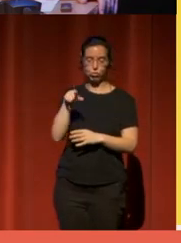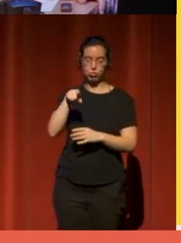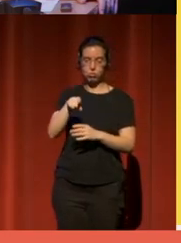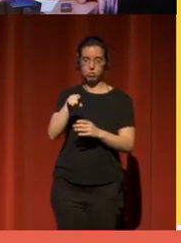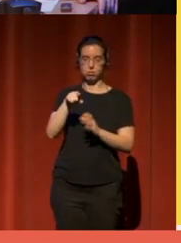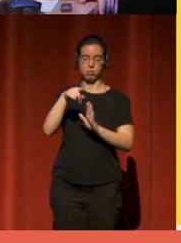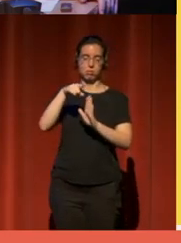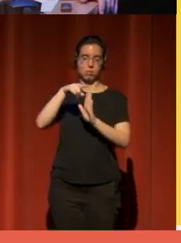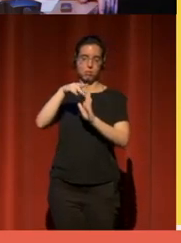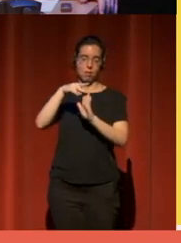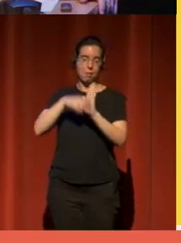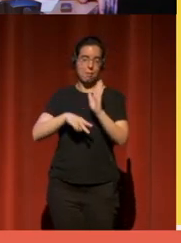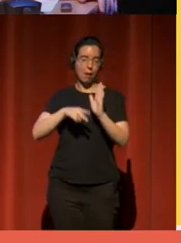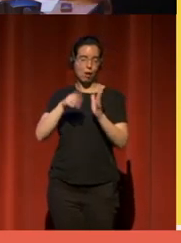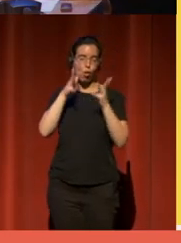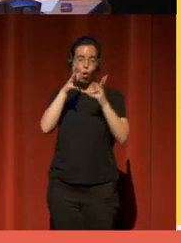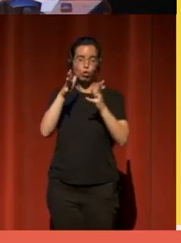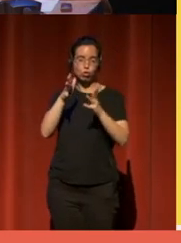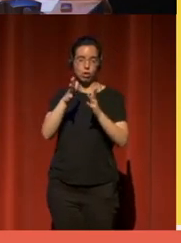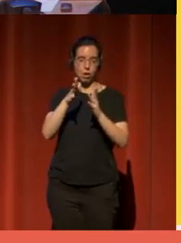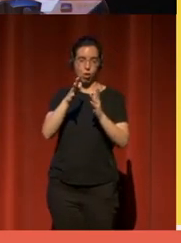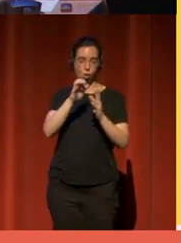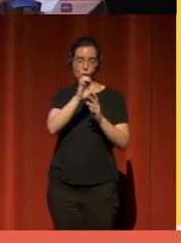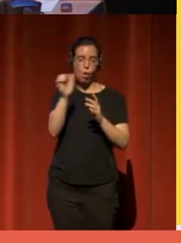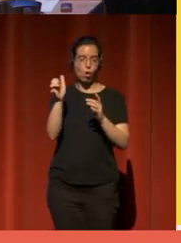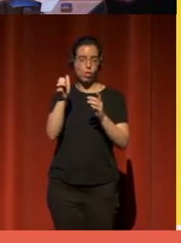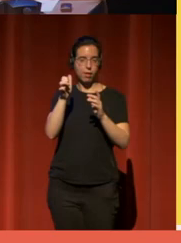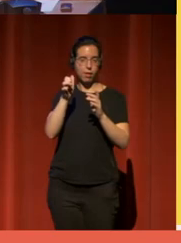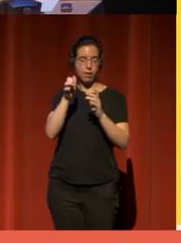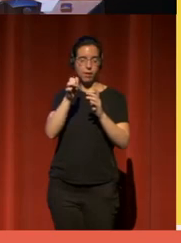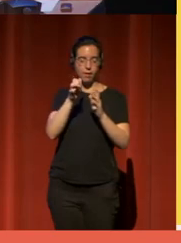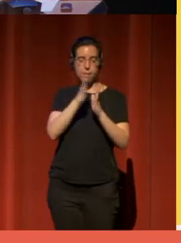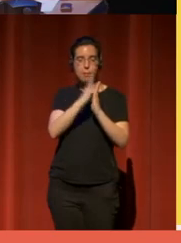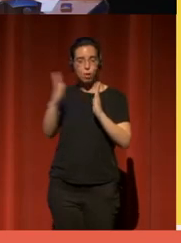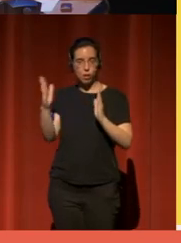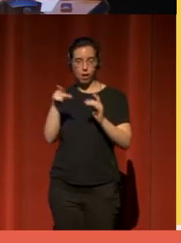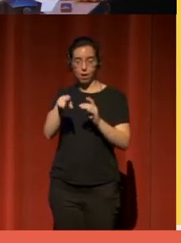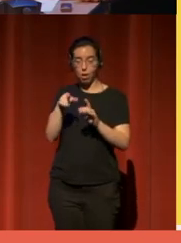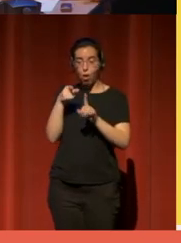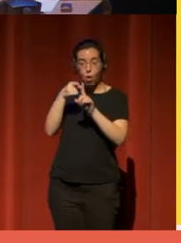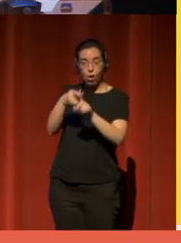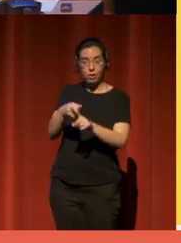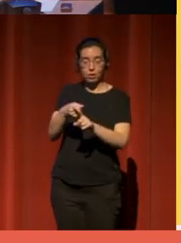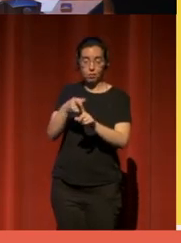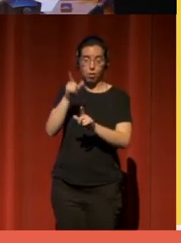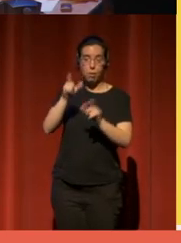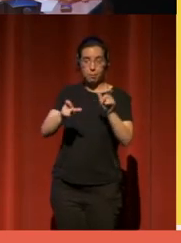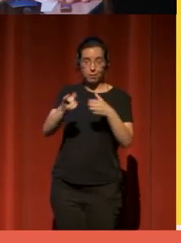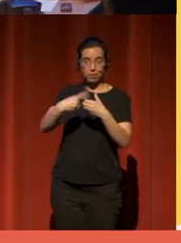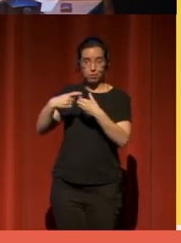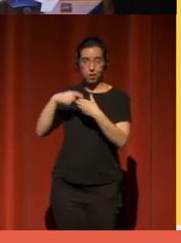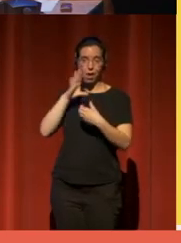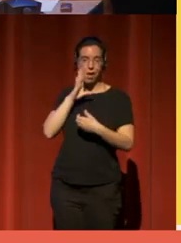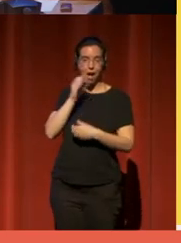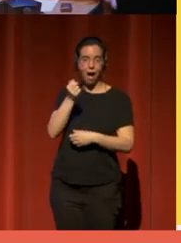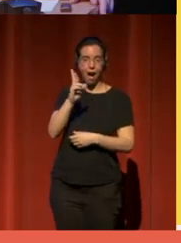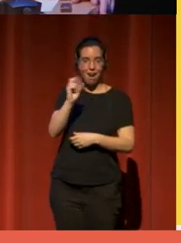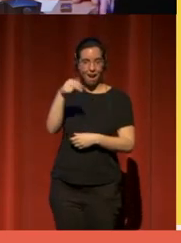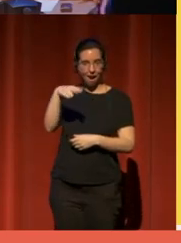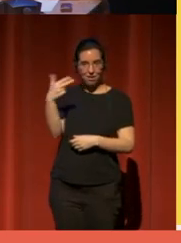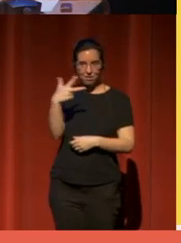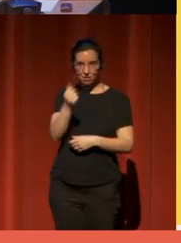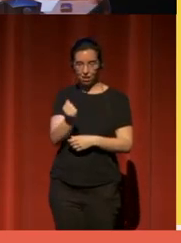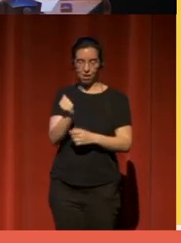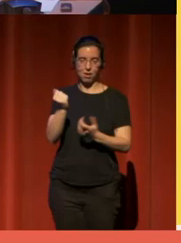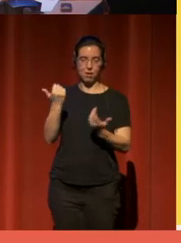del Consejo de Cooperación Bibliotecaria, con el objetivo de asesorar la marcha del proyecto. Está formado por estas personas, Arantxa Mariscal, es responsable de Mediala